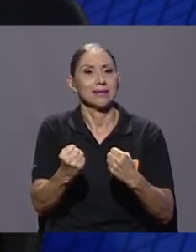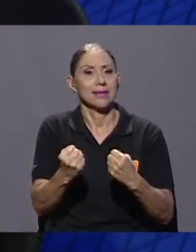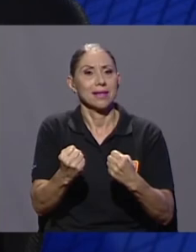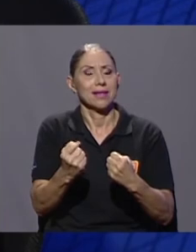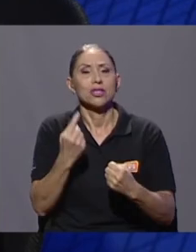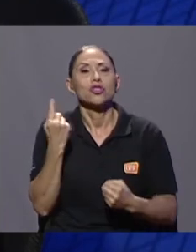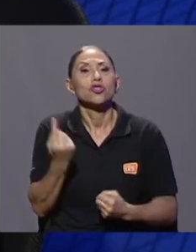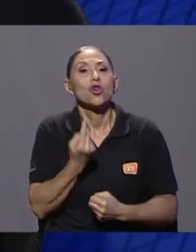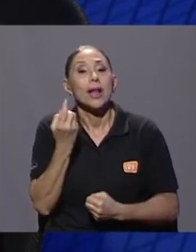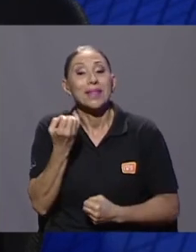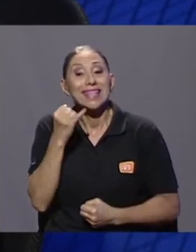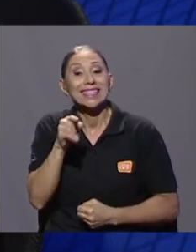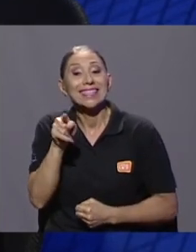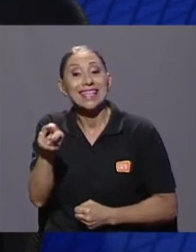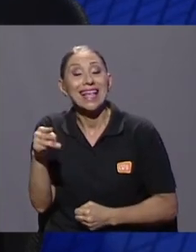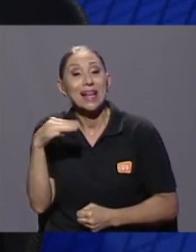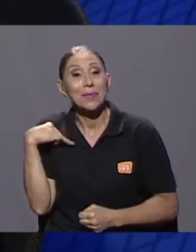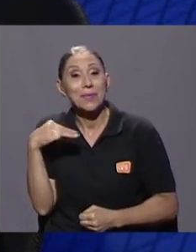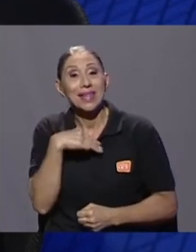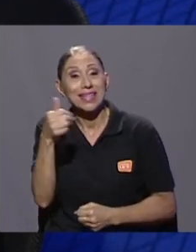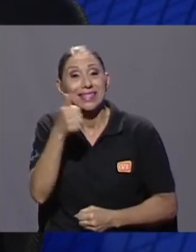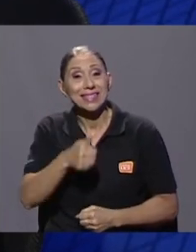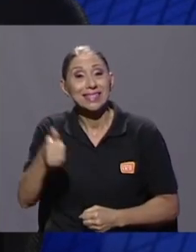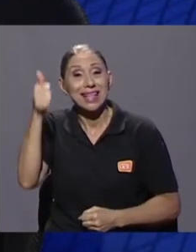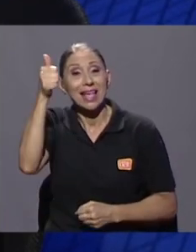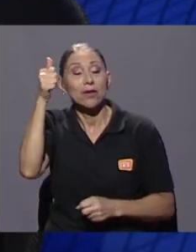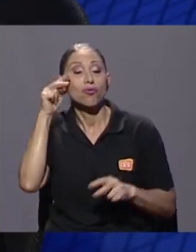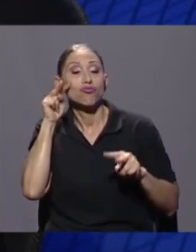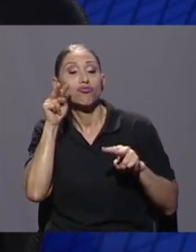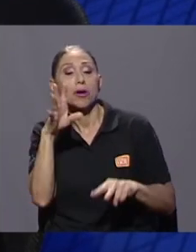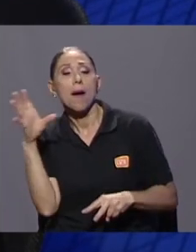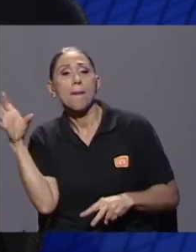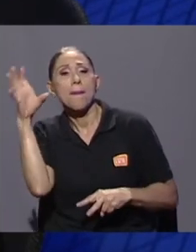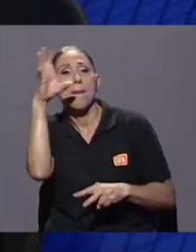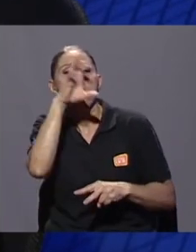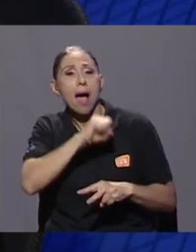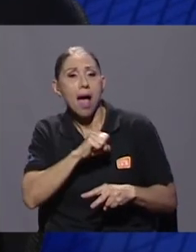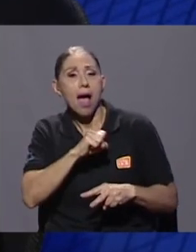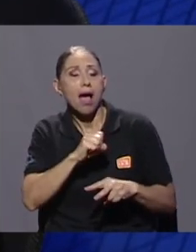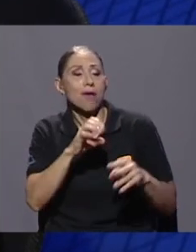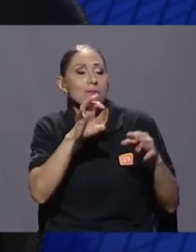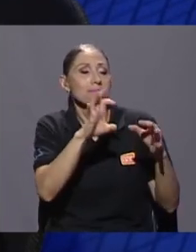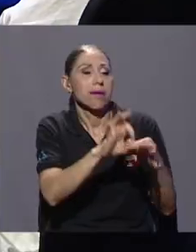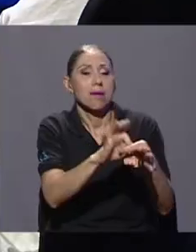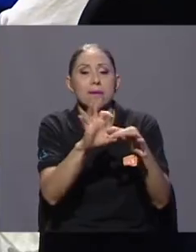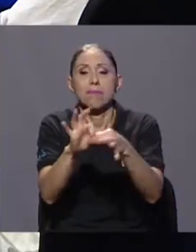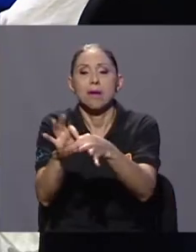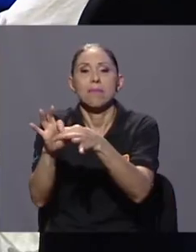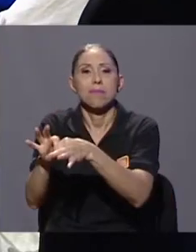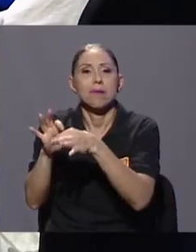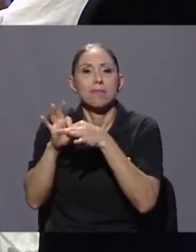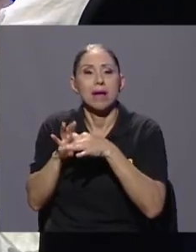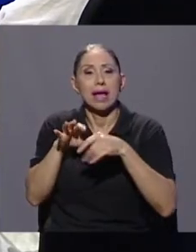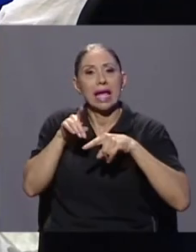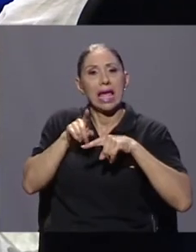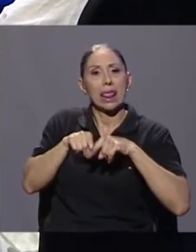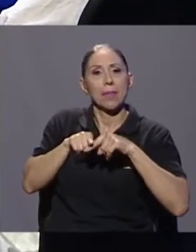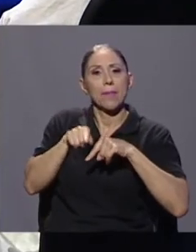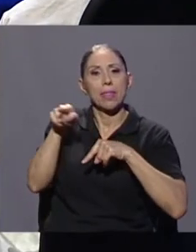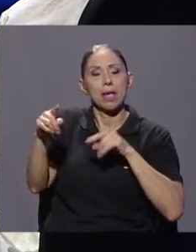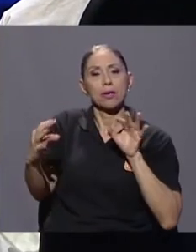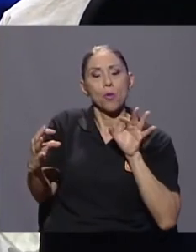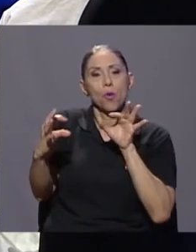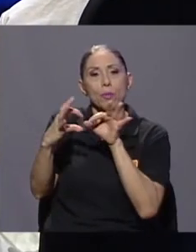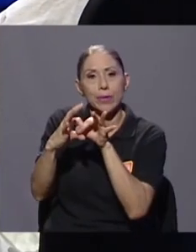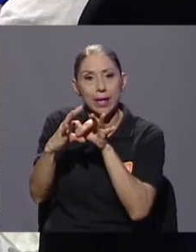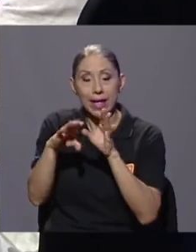solo si visibiliza esas alianzas de interdependencia que tiene. Nosotros, por ejemplo,